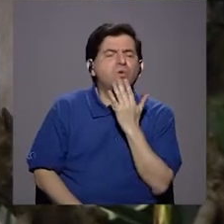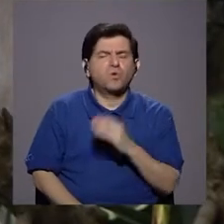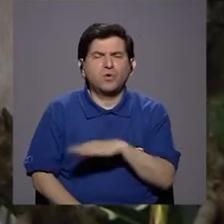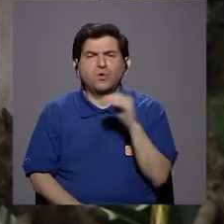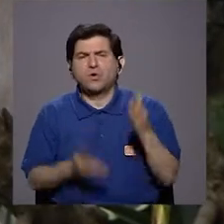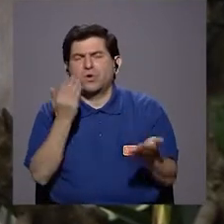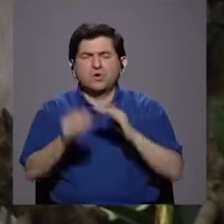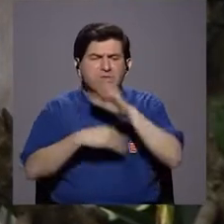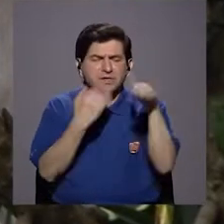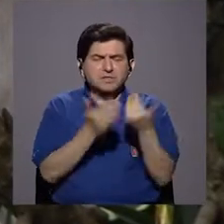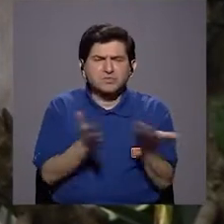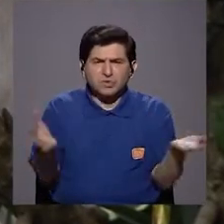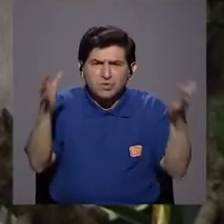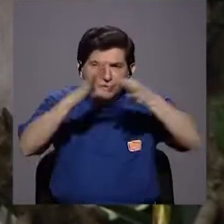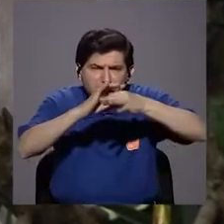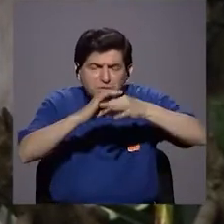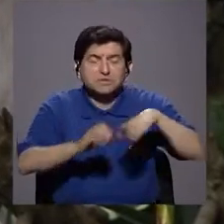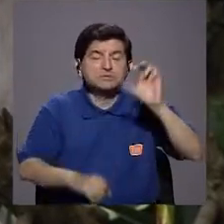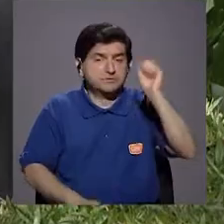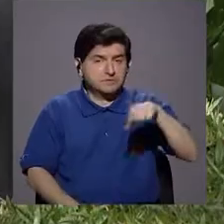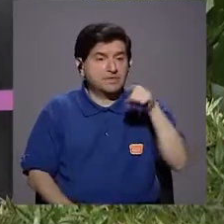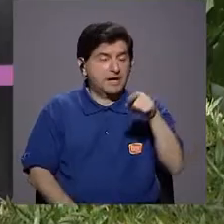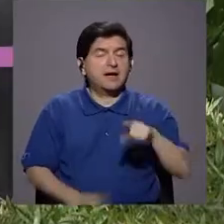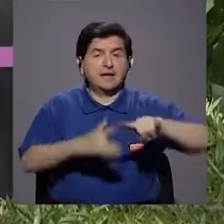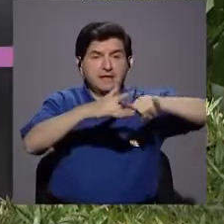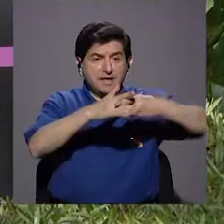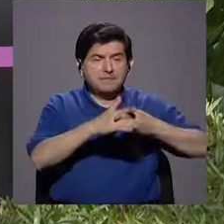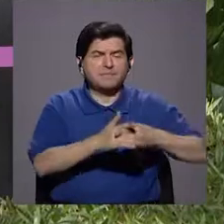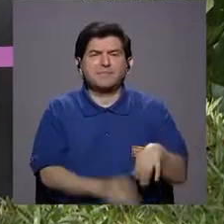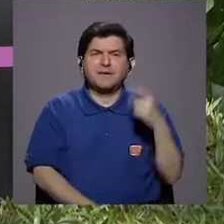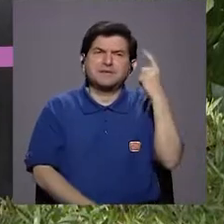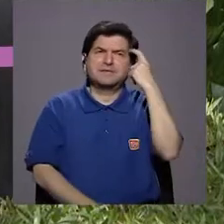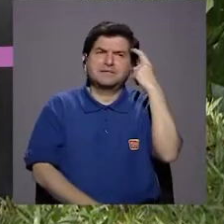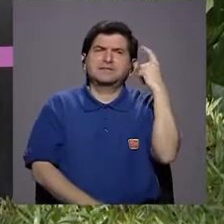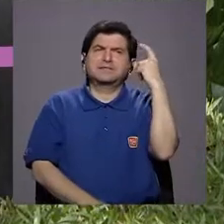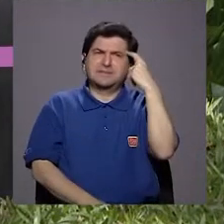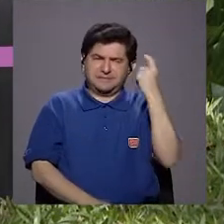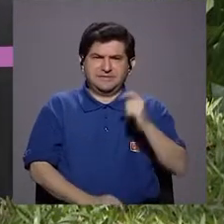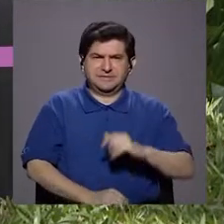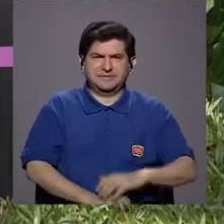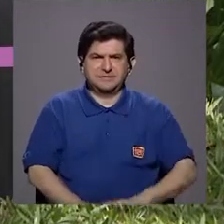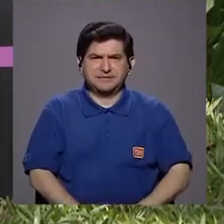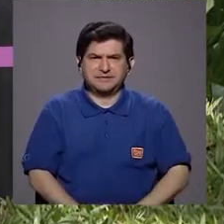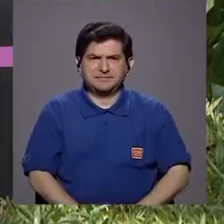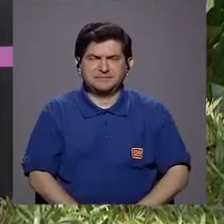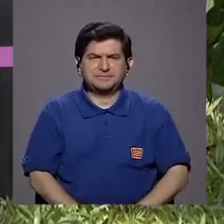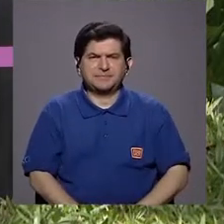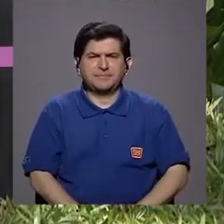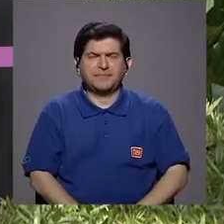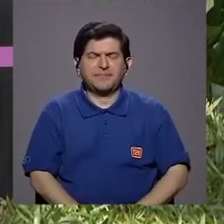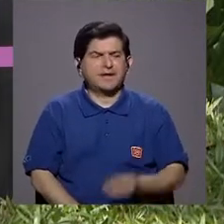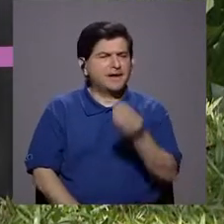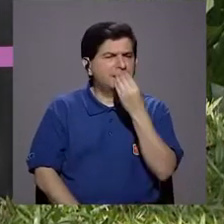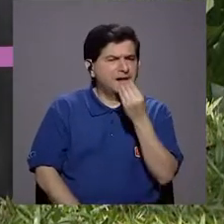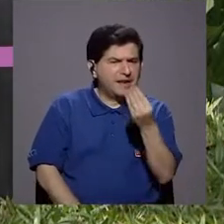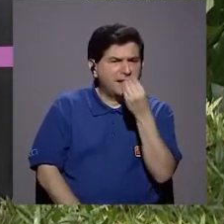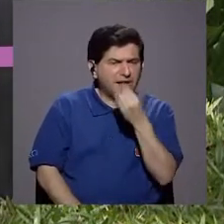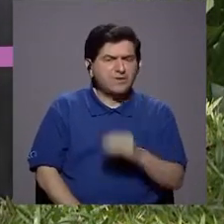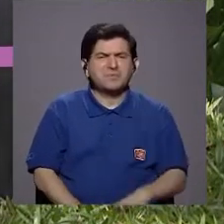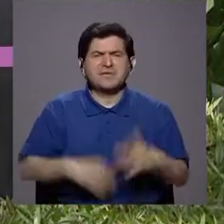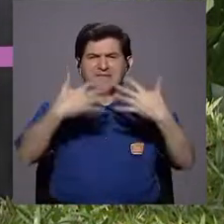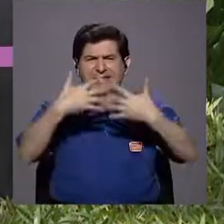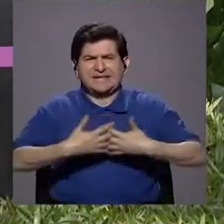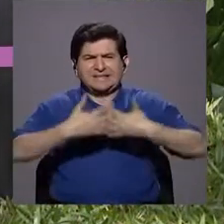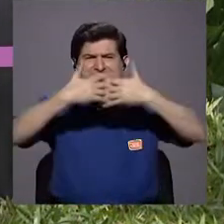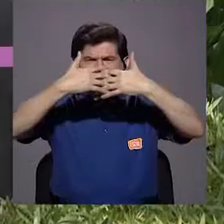todo esto tendrá que ver. Claro, ahí empezás a darle vuelta a toda la cuestión de cómo nuestra comida cada vez más